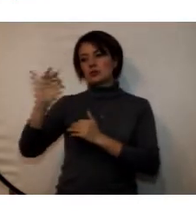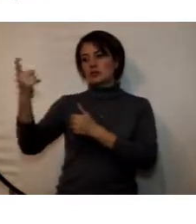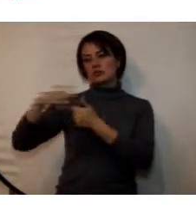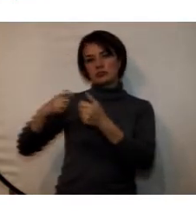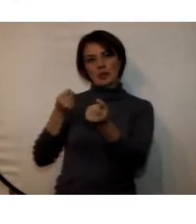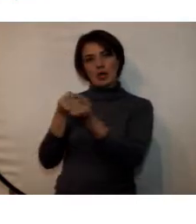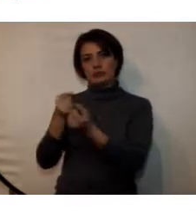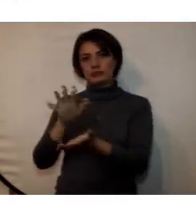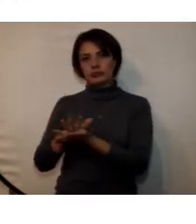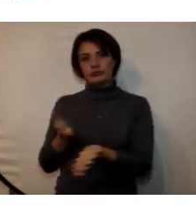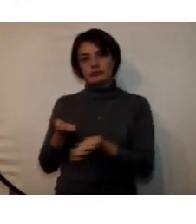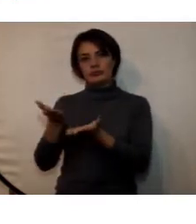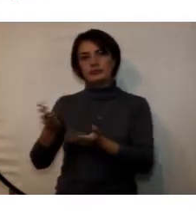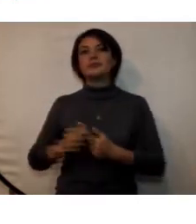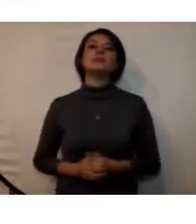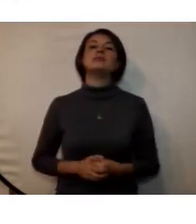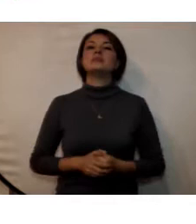matrícula